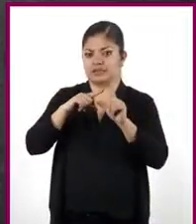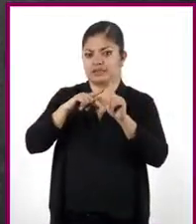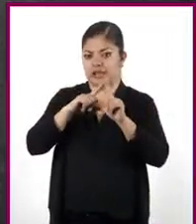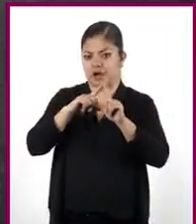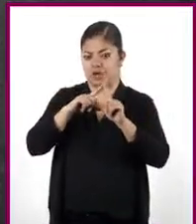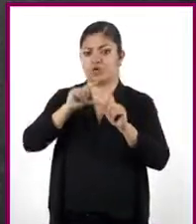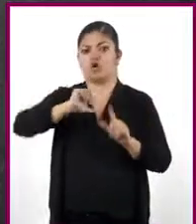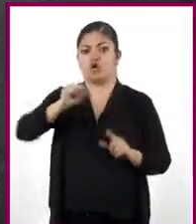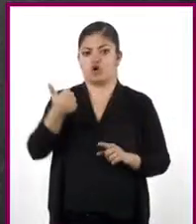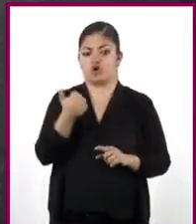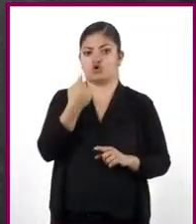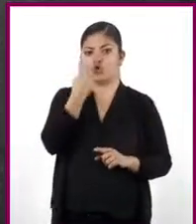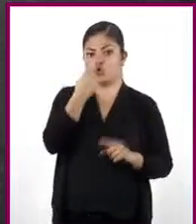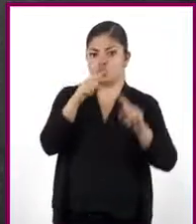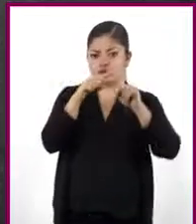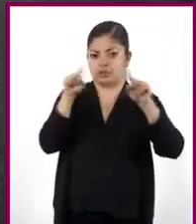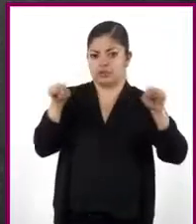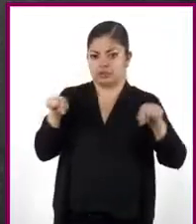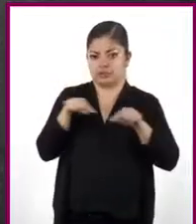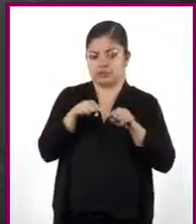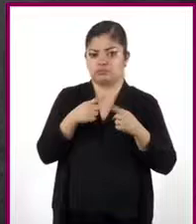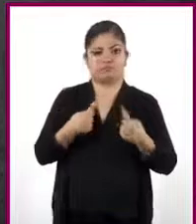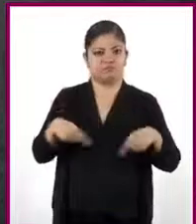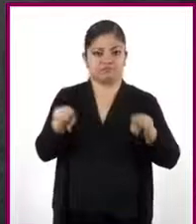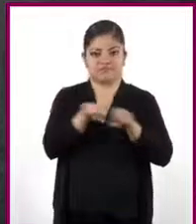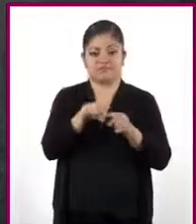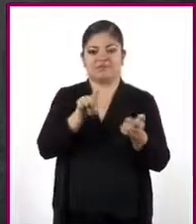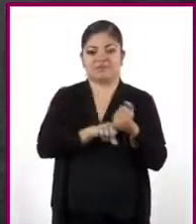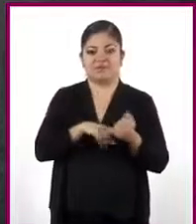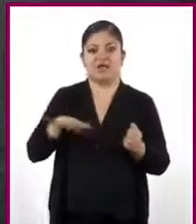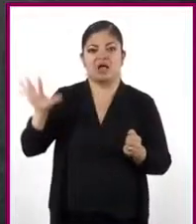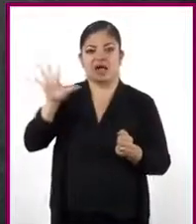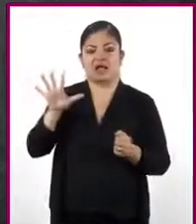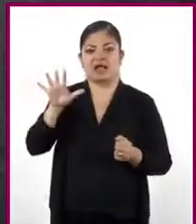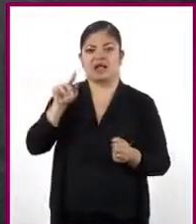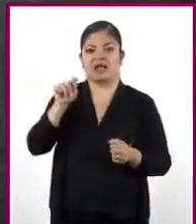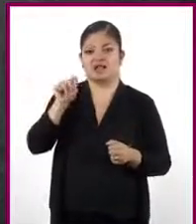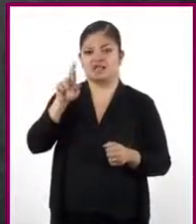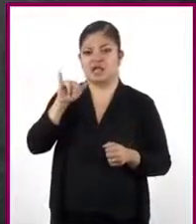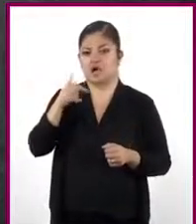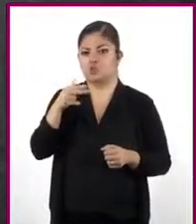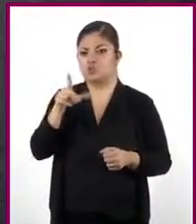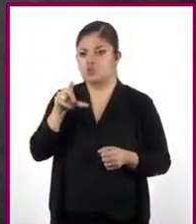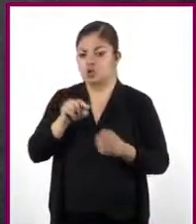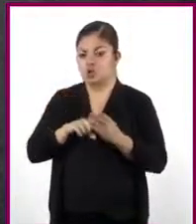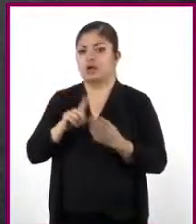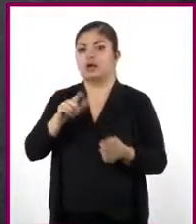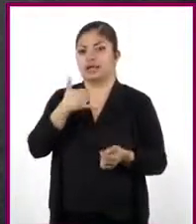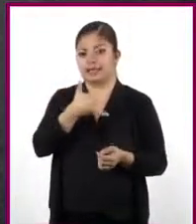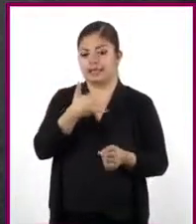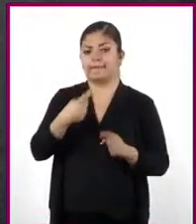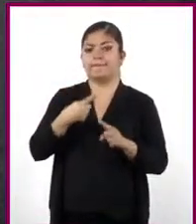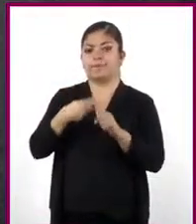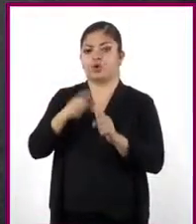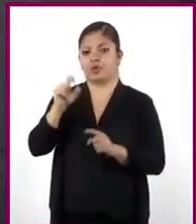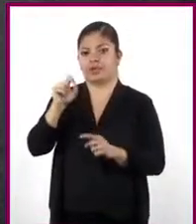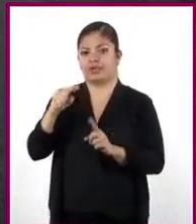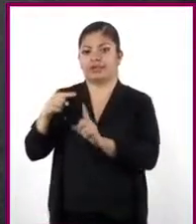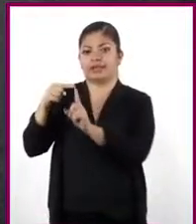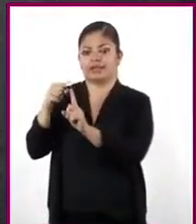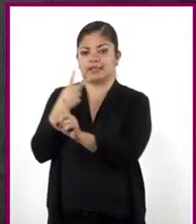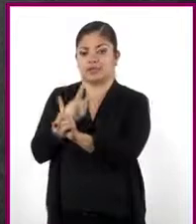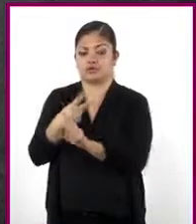En este caso, de acuerdo con la fórmula para obtener el área del triángulo, tenemos Y por 20 entre 2.